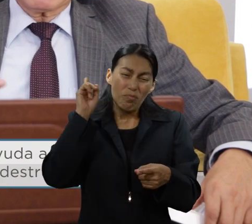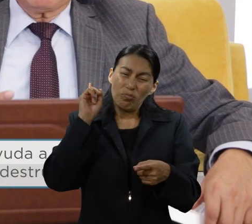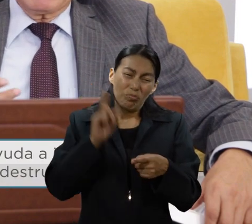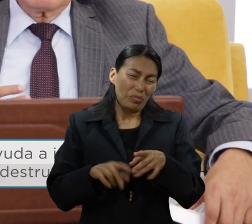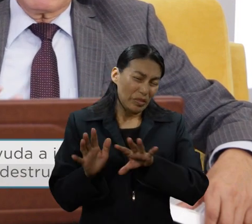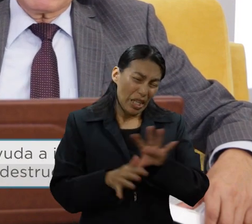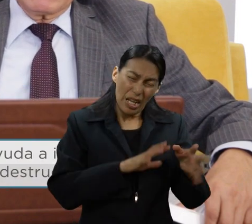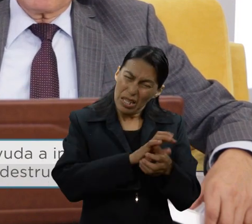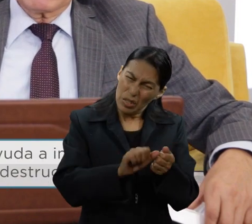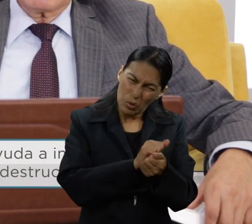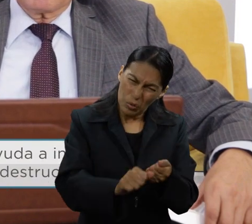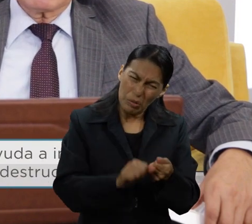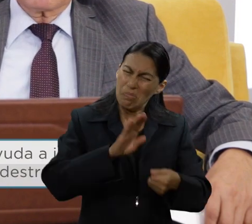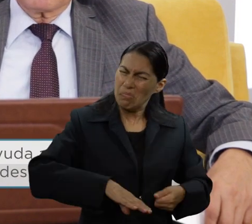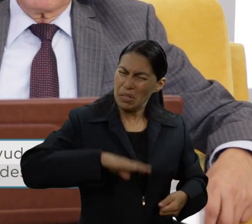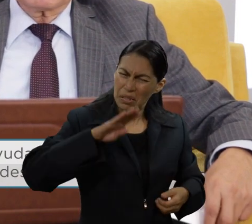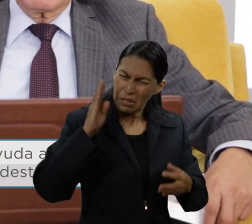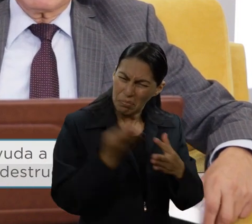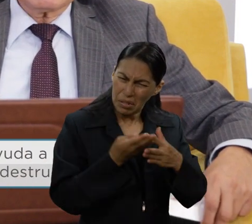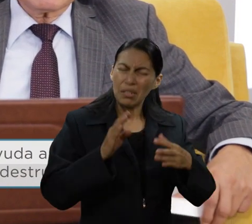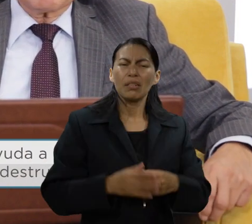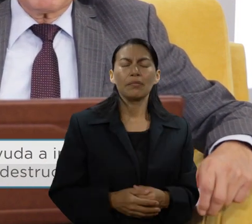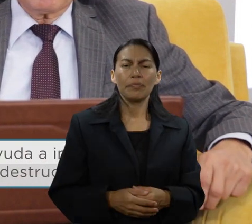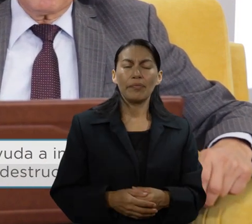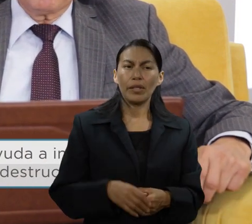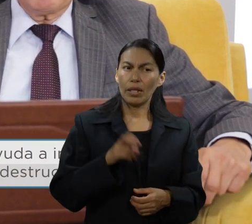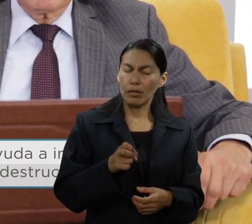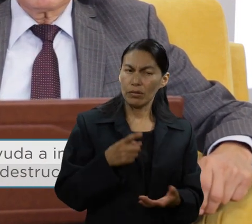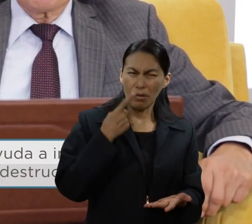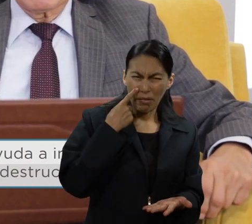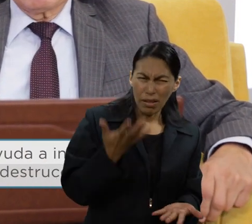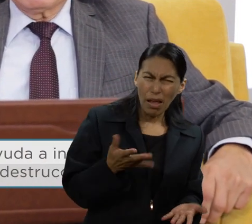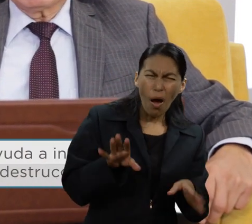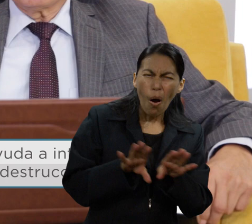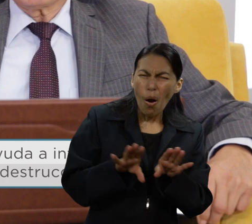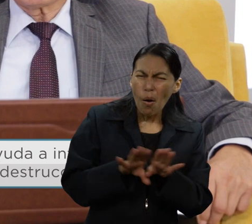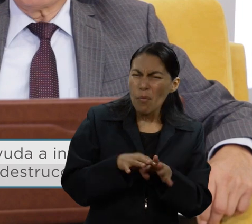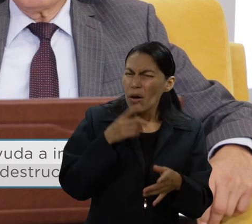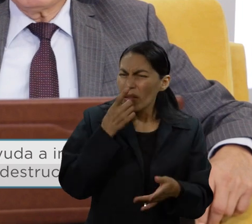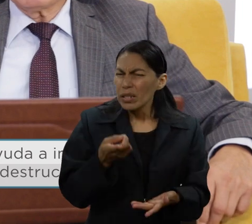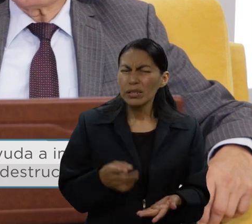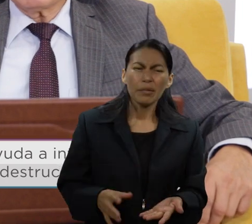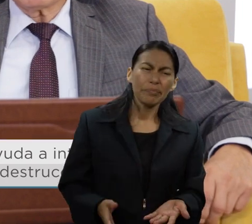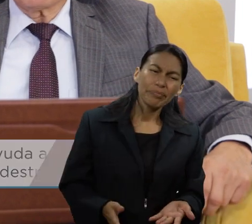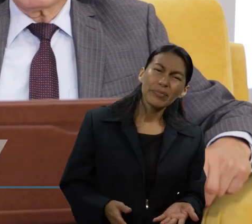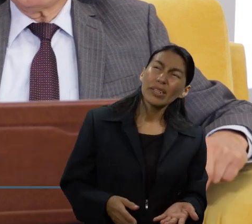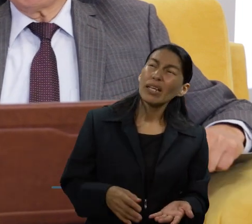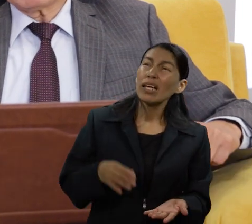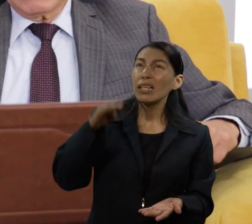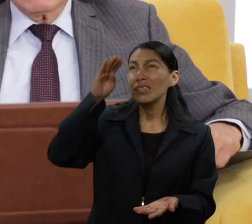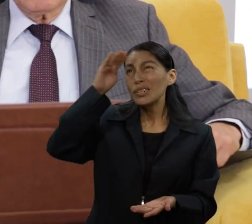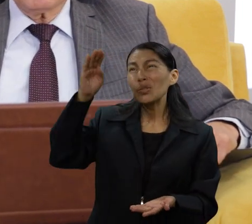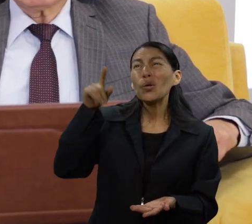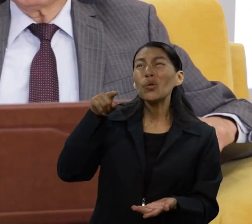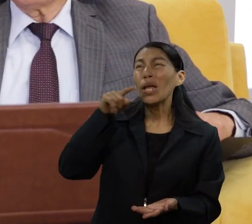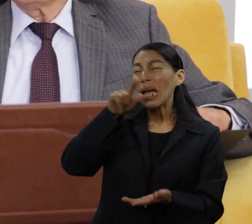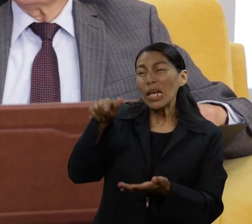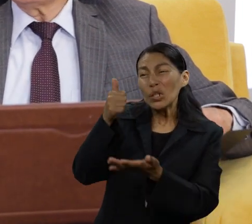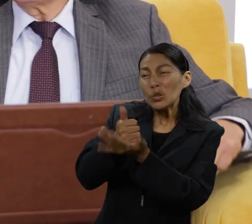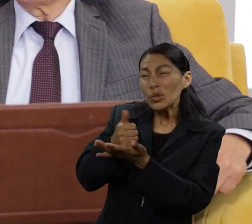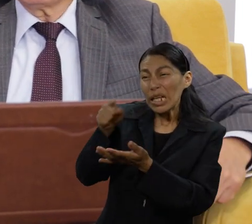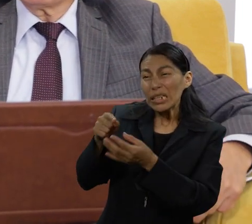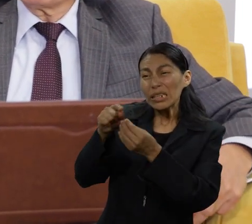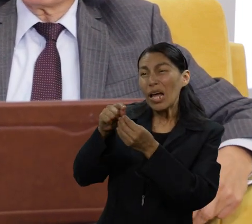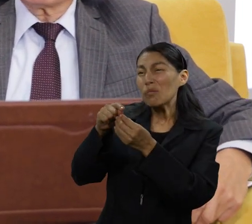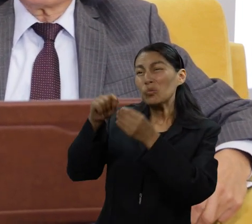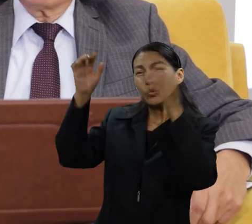empieza aquí una serie de negociaciones con Dios que en este capítulo número 18 son muy interesantes porque él empieza diciendo oye, señor, y